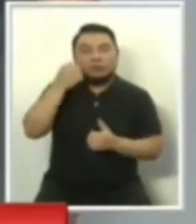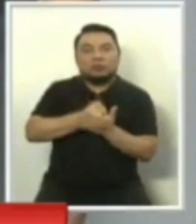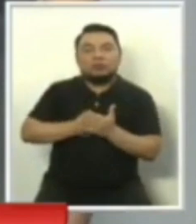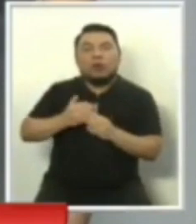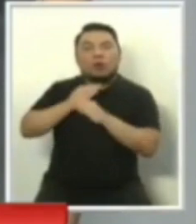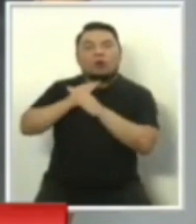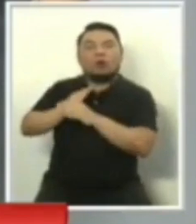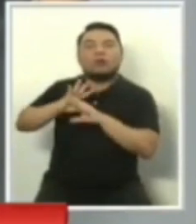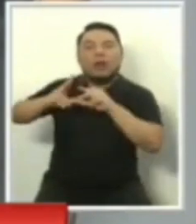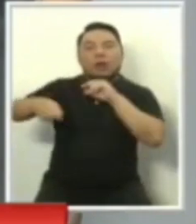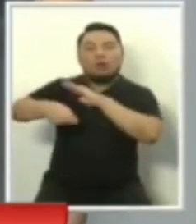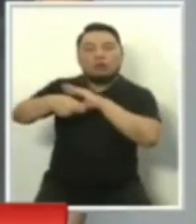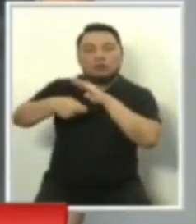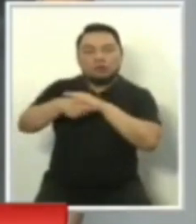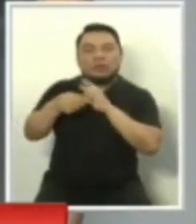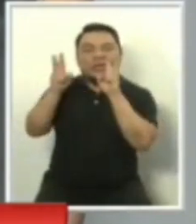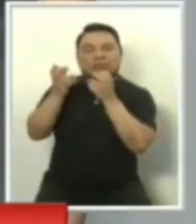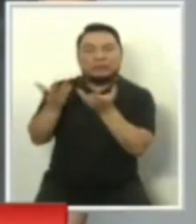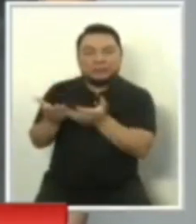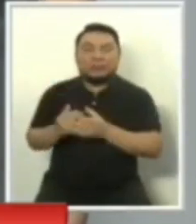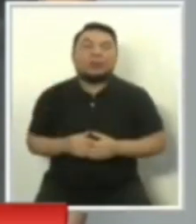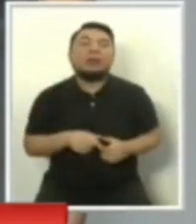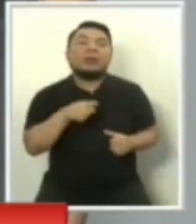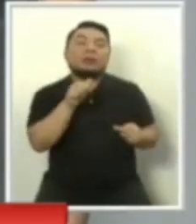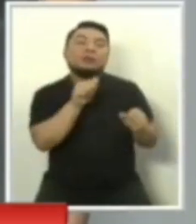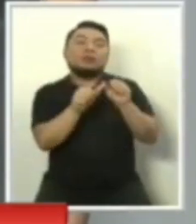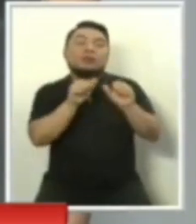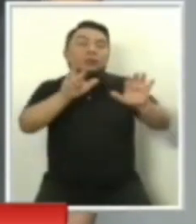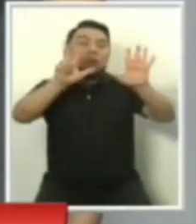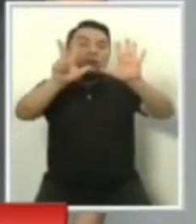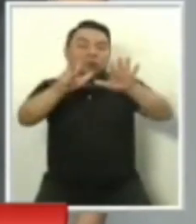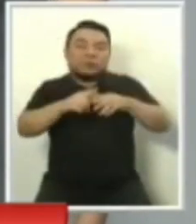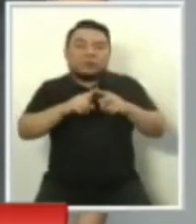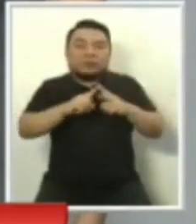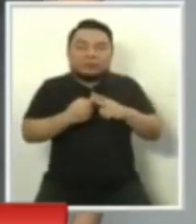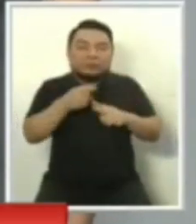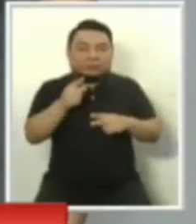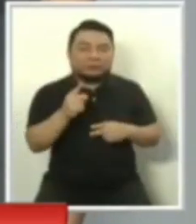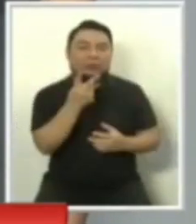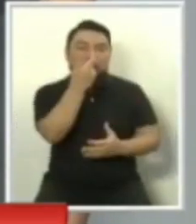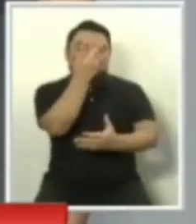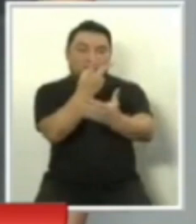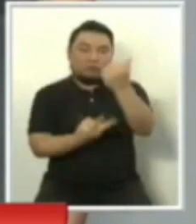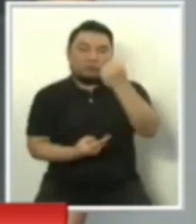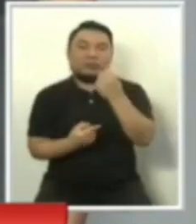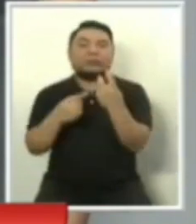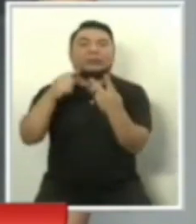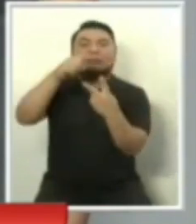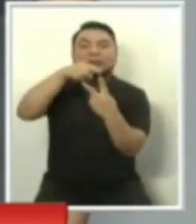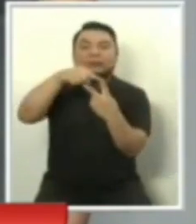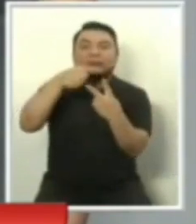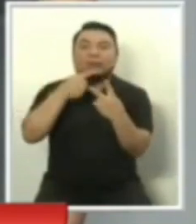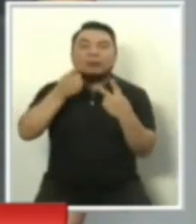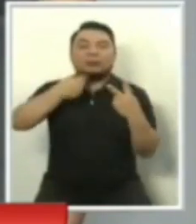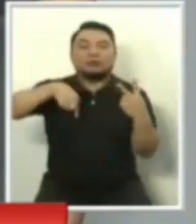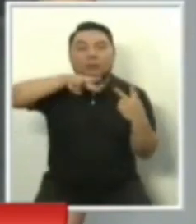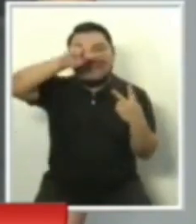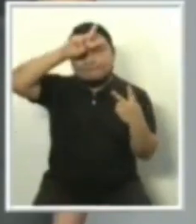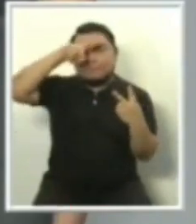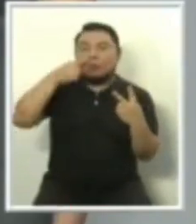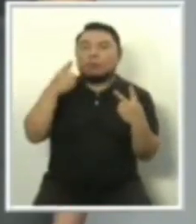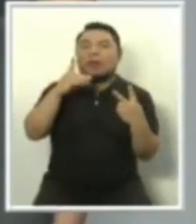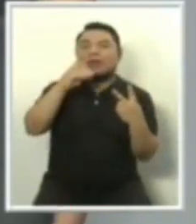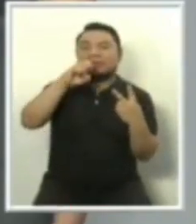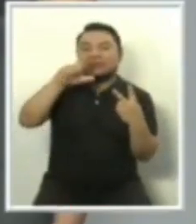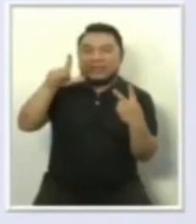contra la corrupción. Comenzamos con el número 8. Inicia esta primera dupla, o encabeza la primera dupla, Somos Perú, Daniel Salaverri.